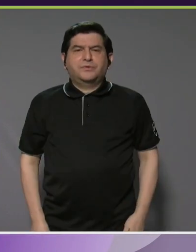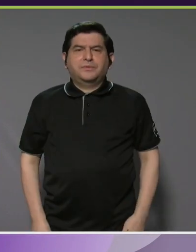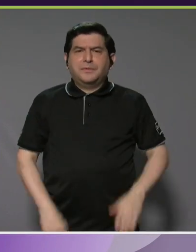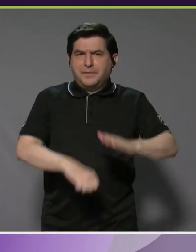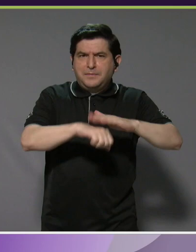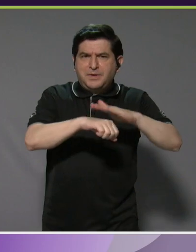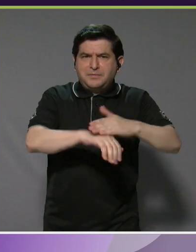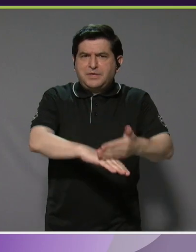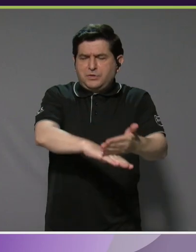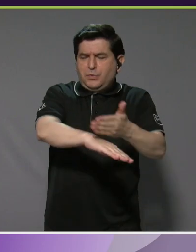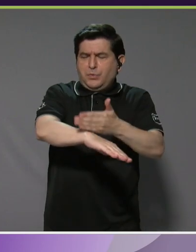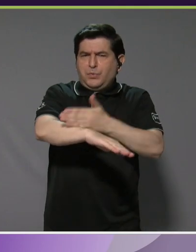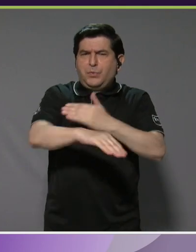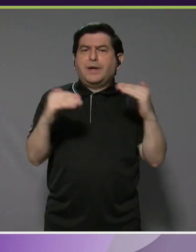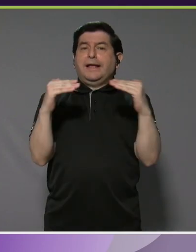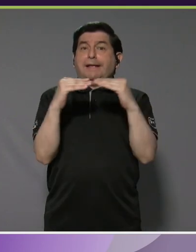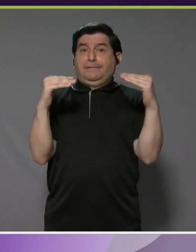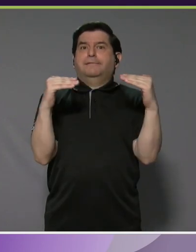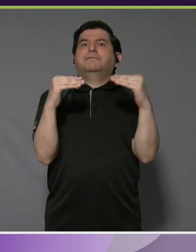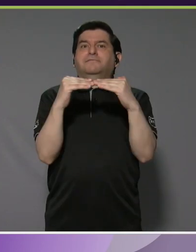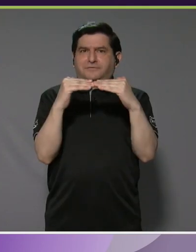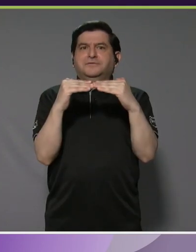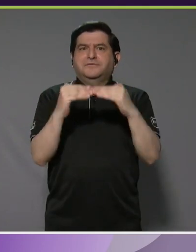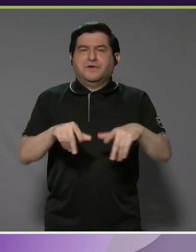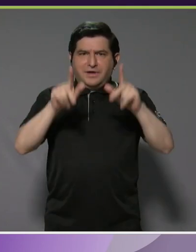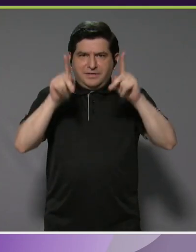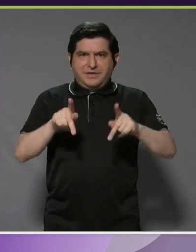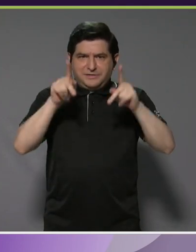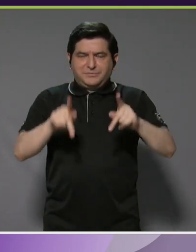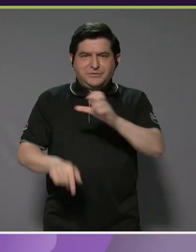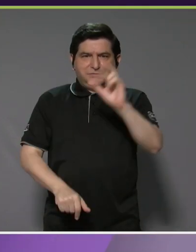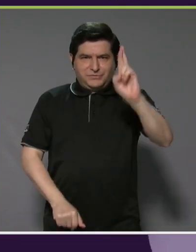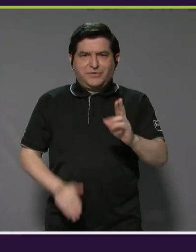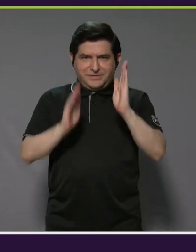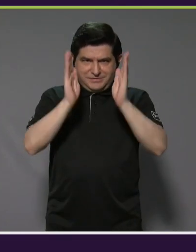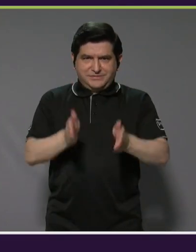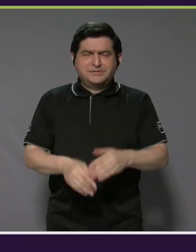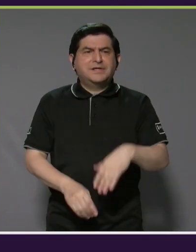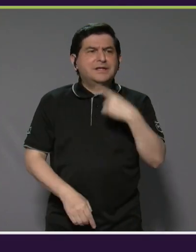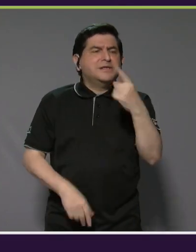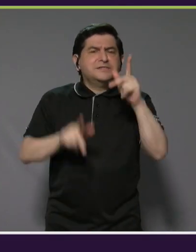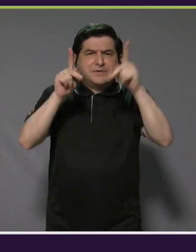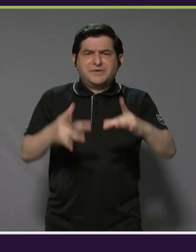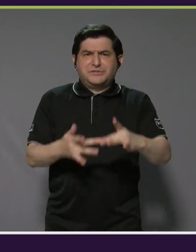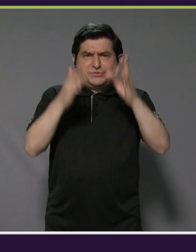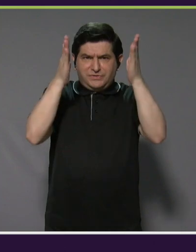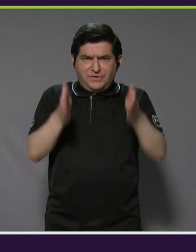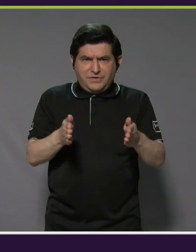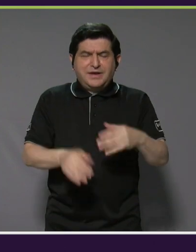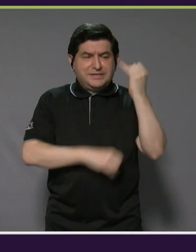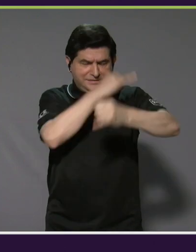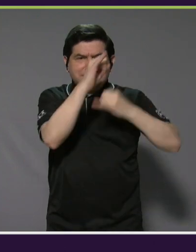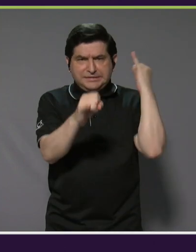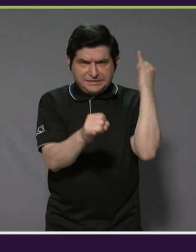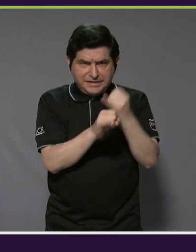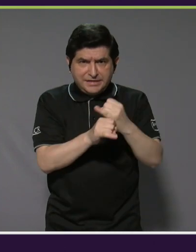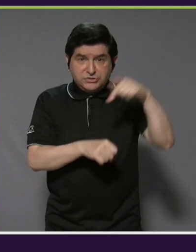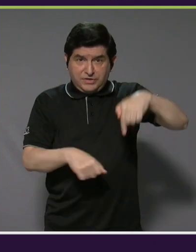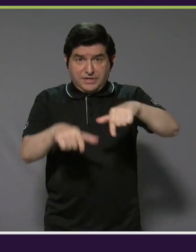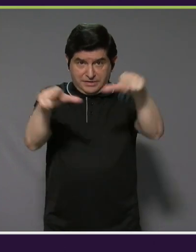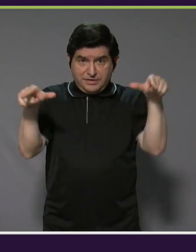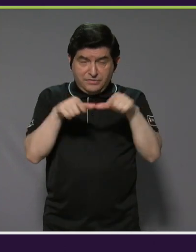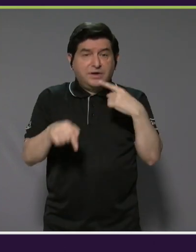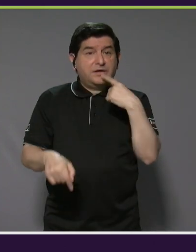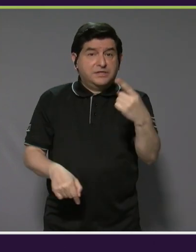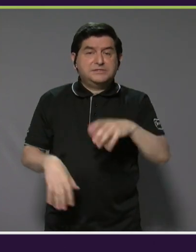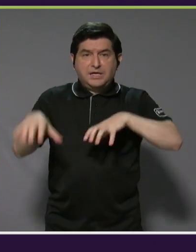aumente mucho el nivel de la gente en Costa Rica. Con lo que nos han dicho las personas expertas internacionales que están acá, dicen que